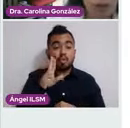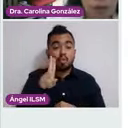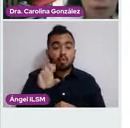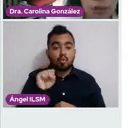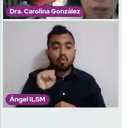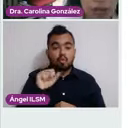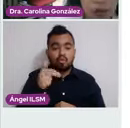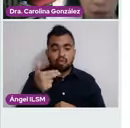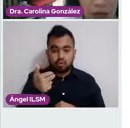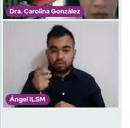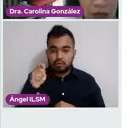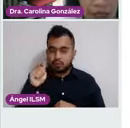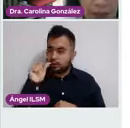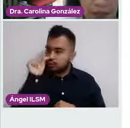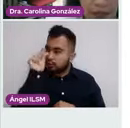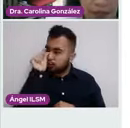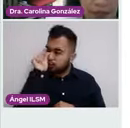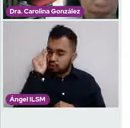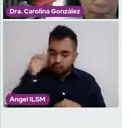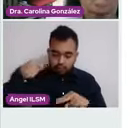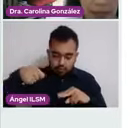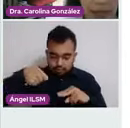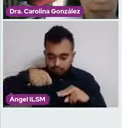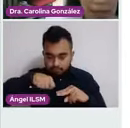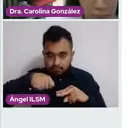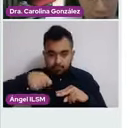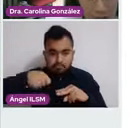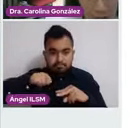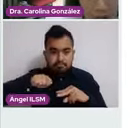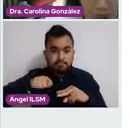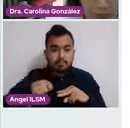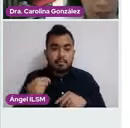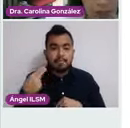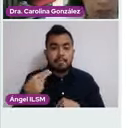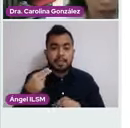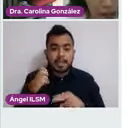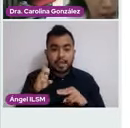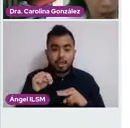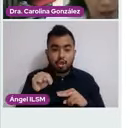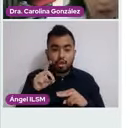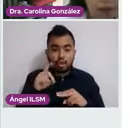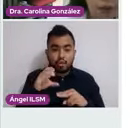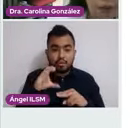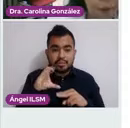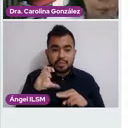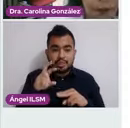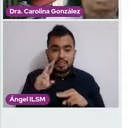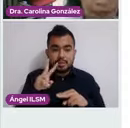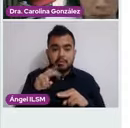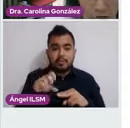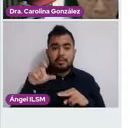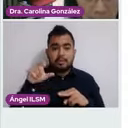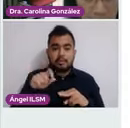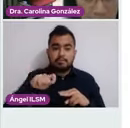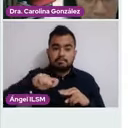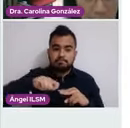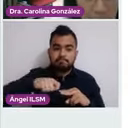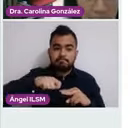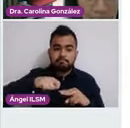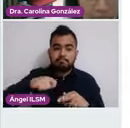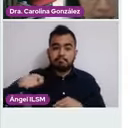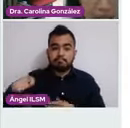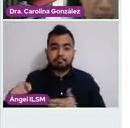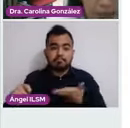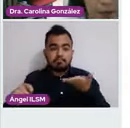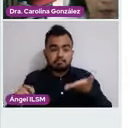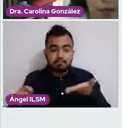chiquito, vamos a tomarlo a nivel del endocérvix y vamos a girar. Esta muestra se va a colocar en